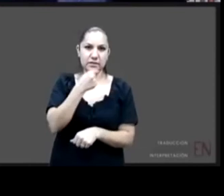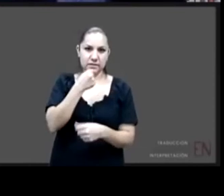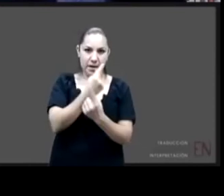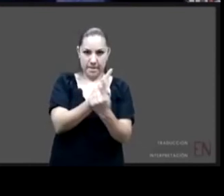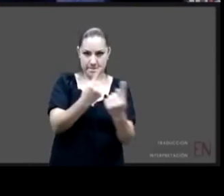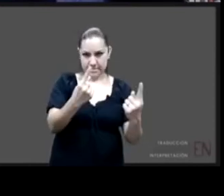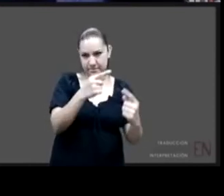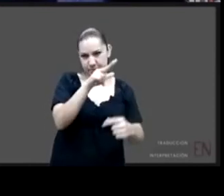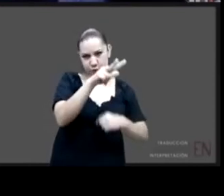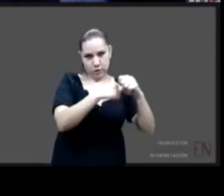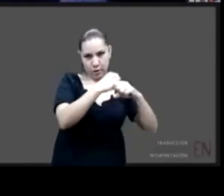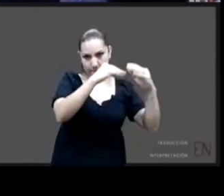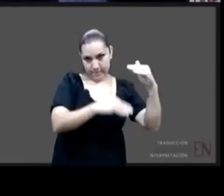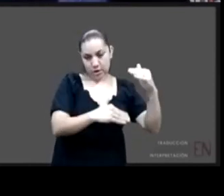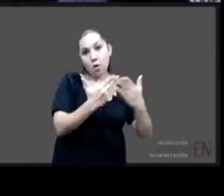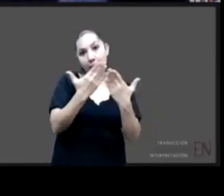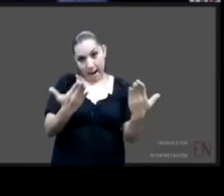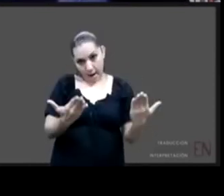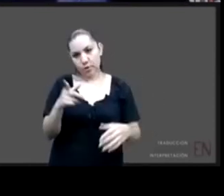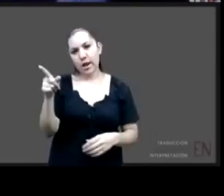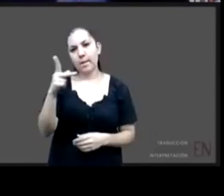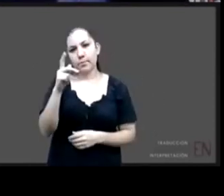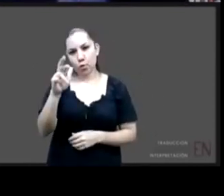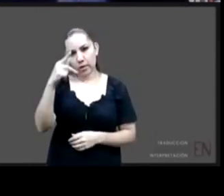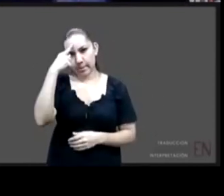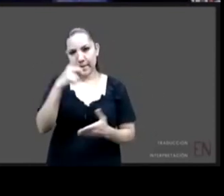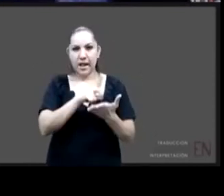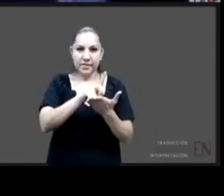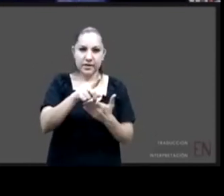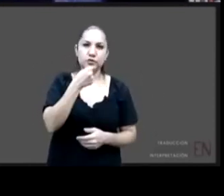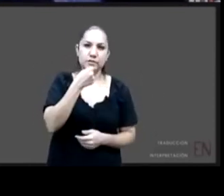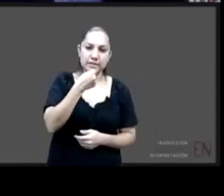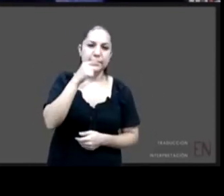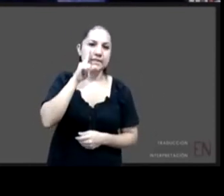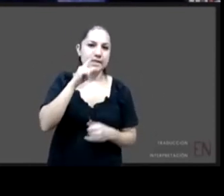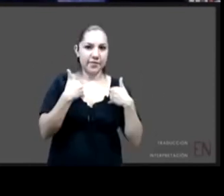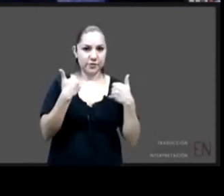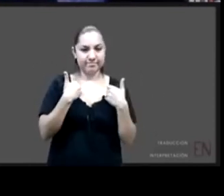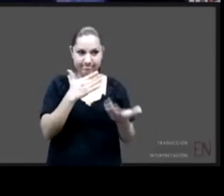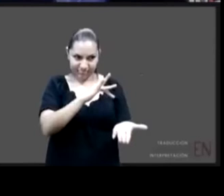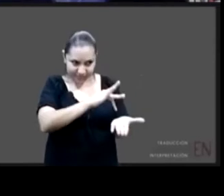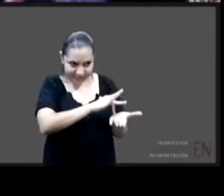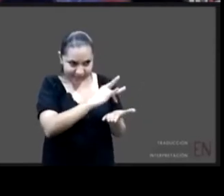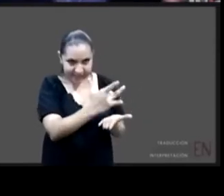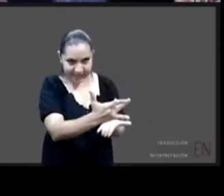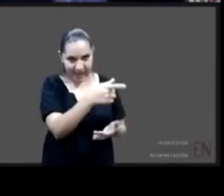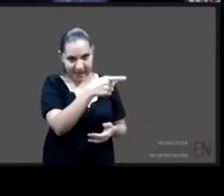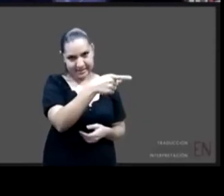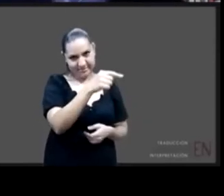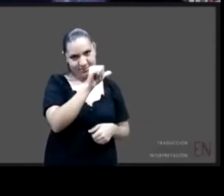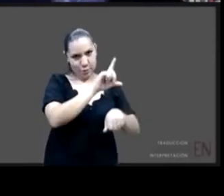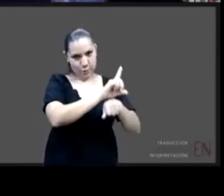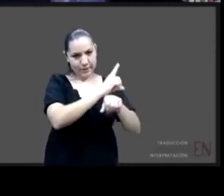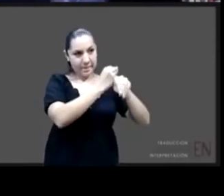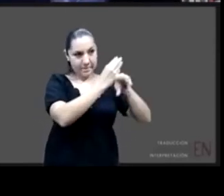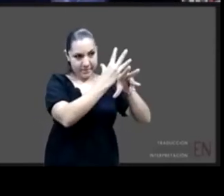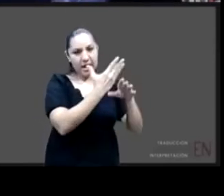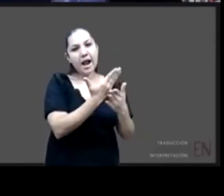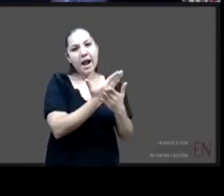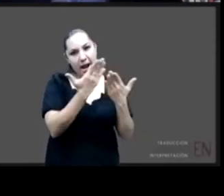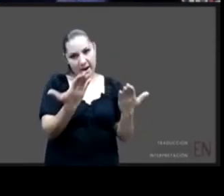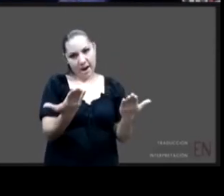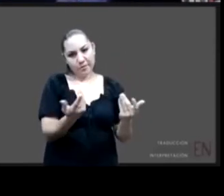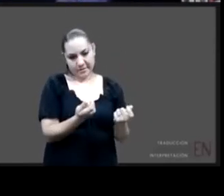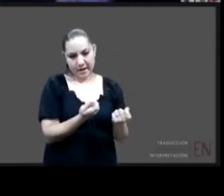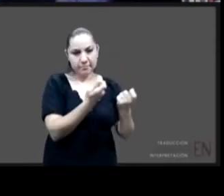de derechos de niños y niñas adolescentes te agradecemos mucho Wenceslao estar con nosotros si queremos pedirte la perspectiva de